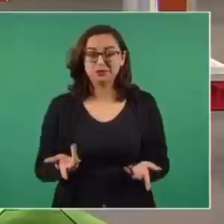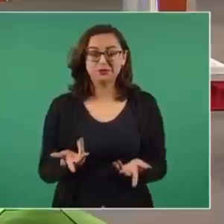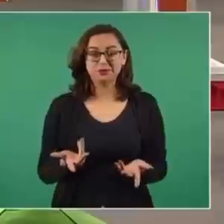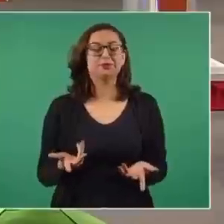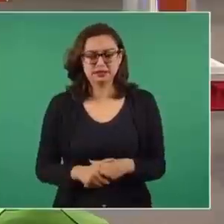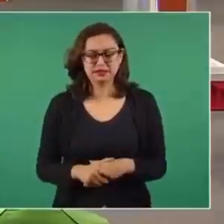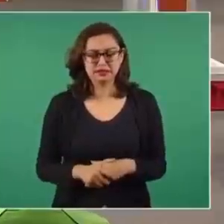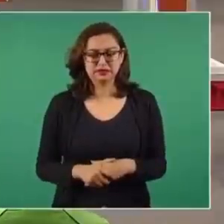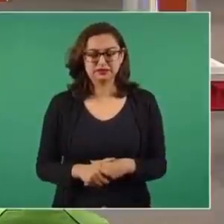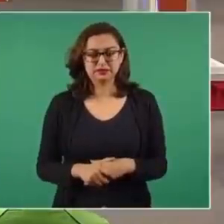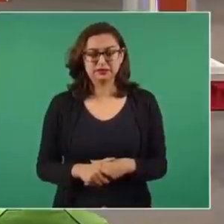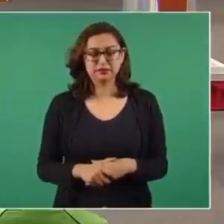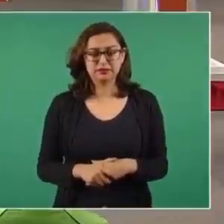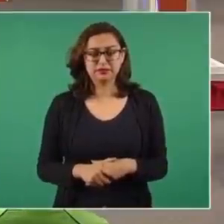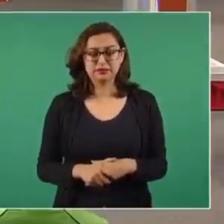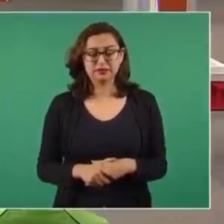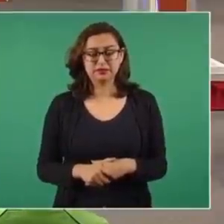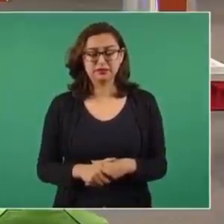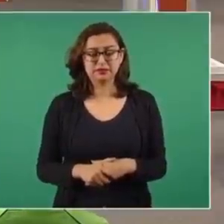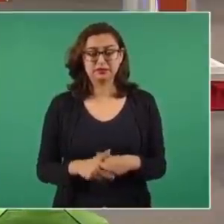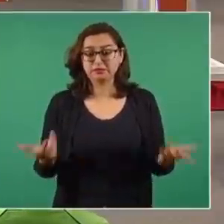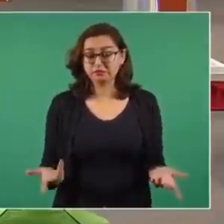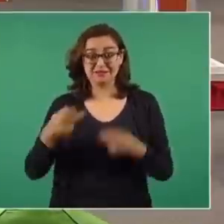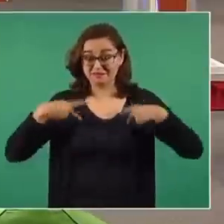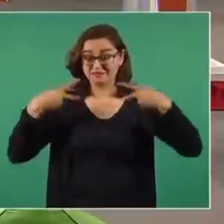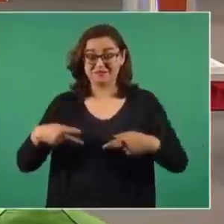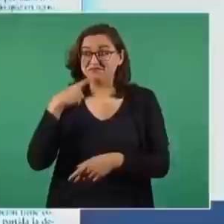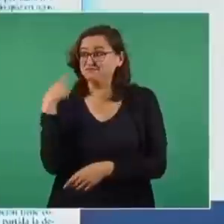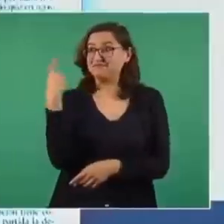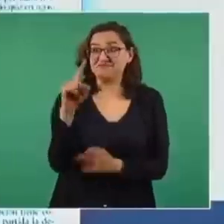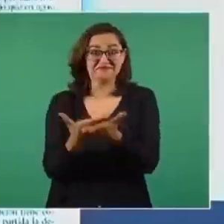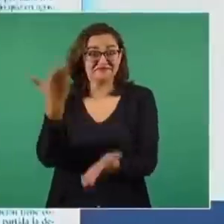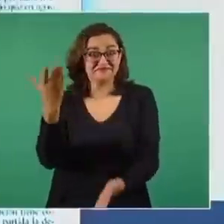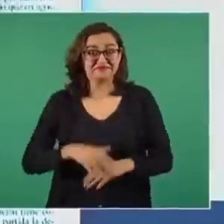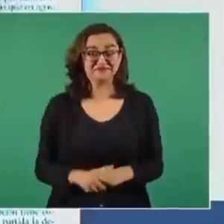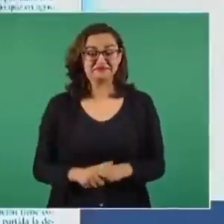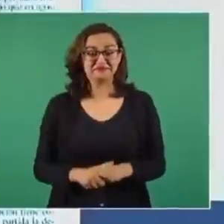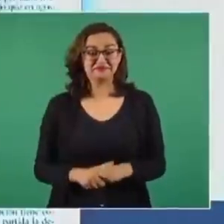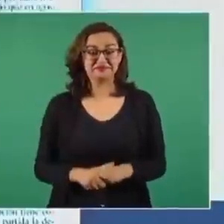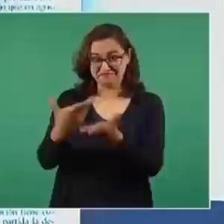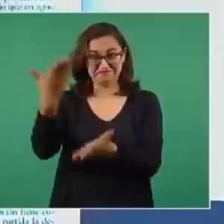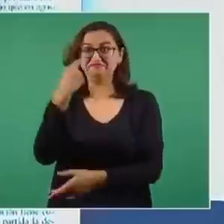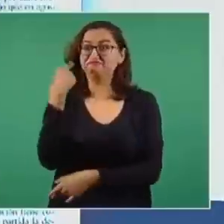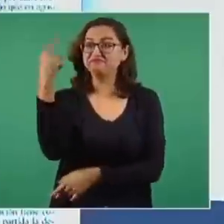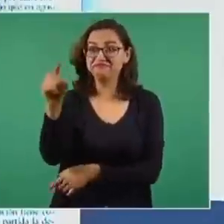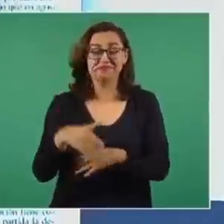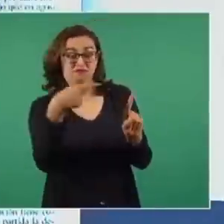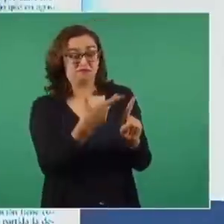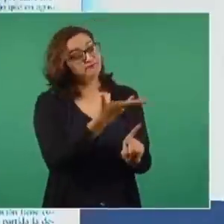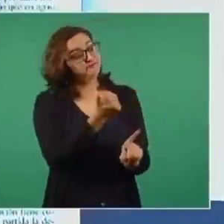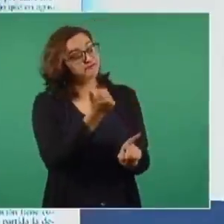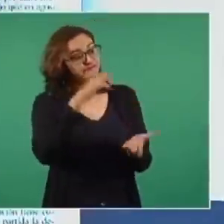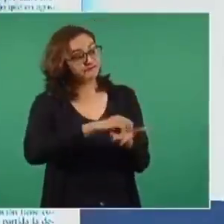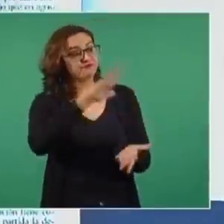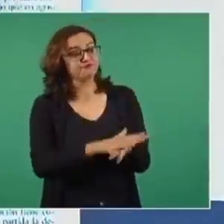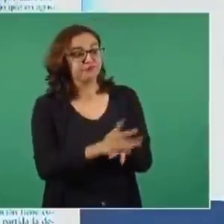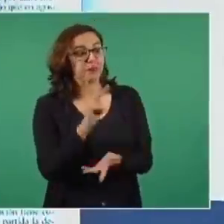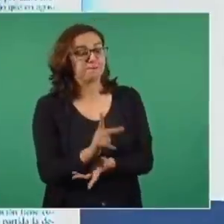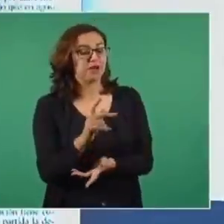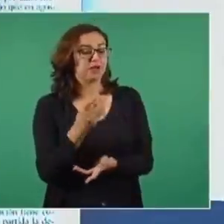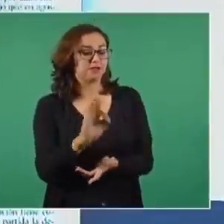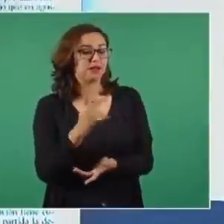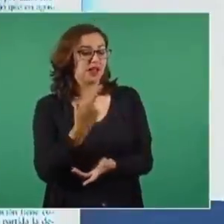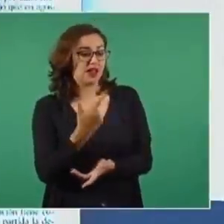la presenta el mismo gobierno de Peña Nieto. Y ahora que lo citan a declarar, se hace fácil al señor decir, me está